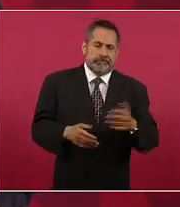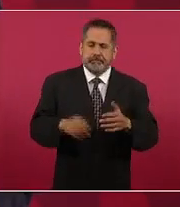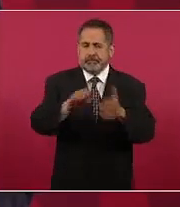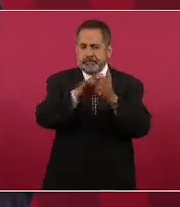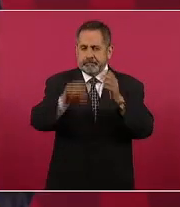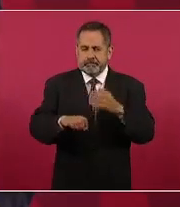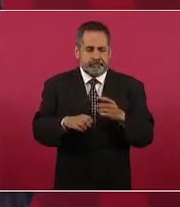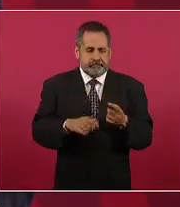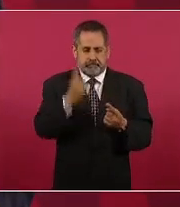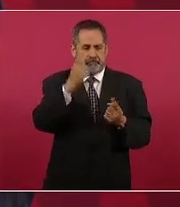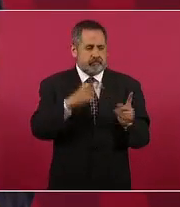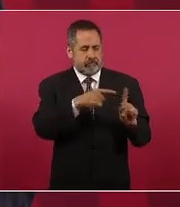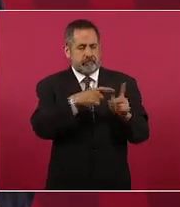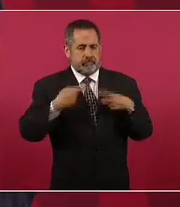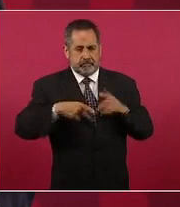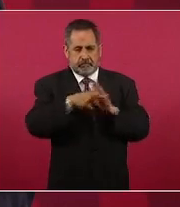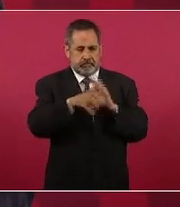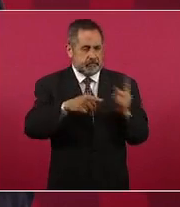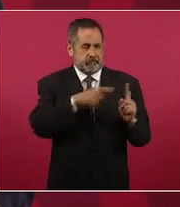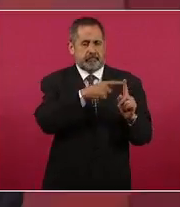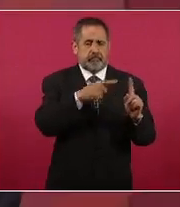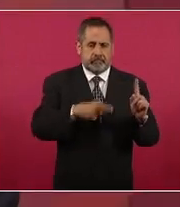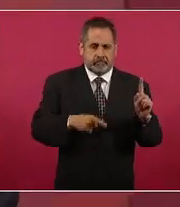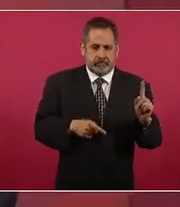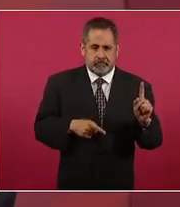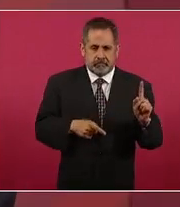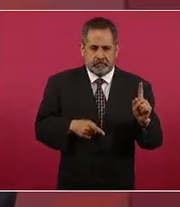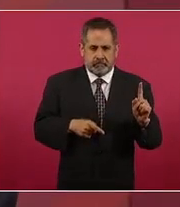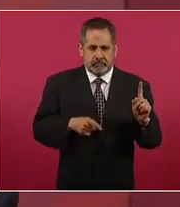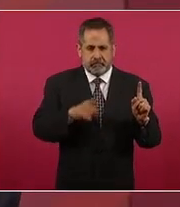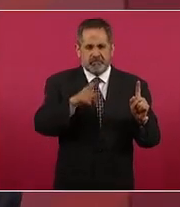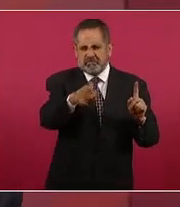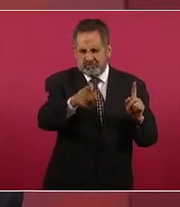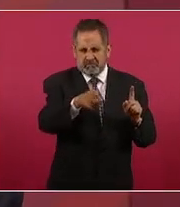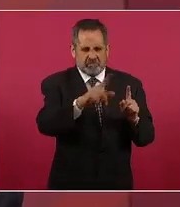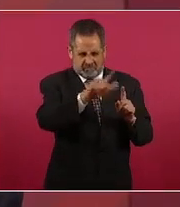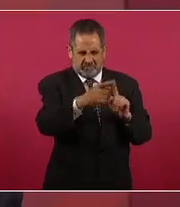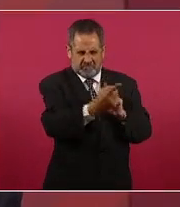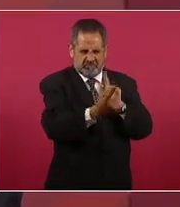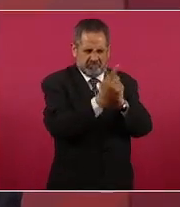periodista que sería bueno que lo entrevistara